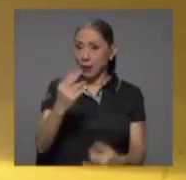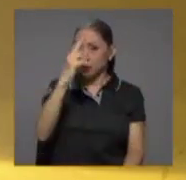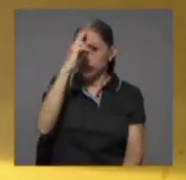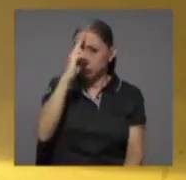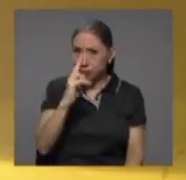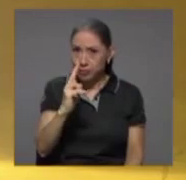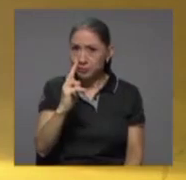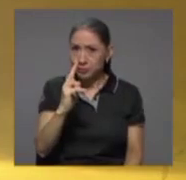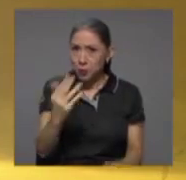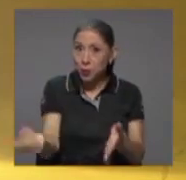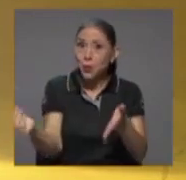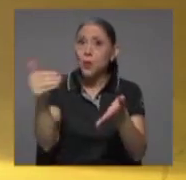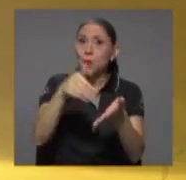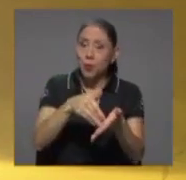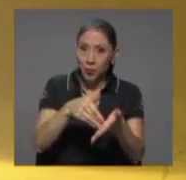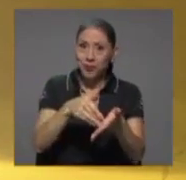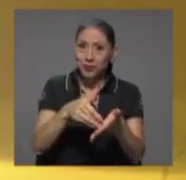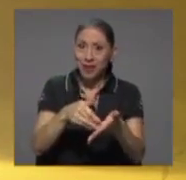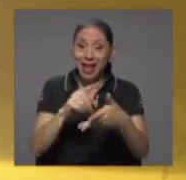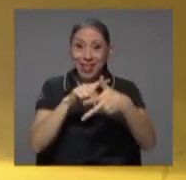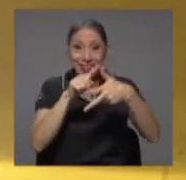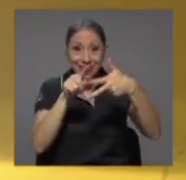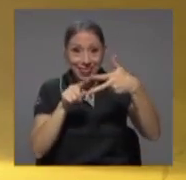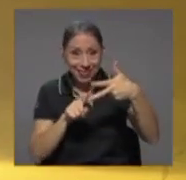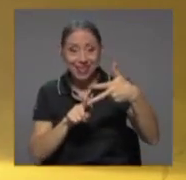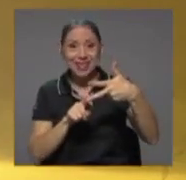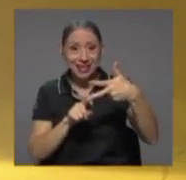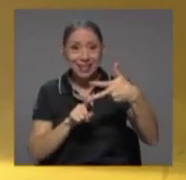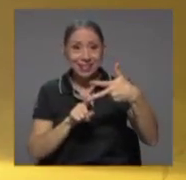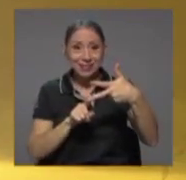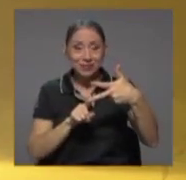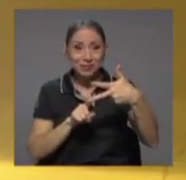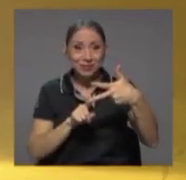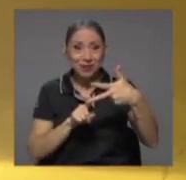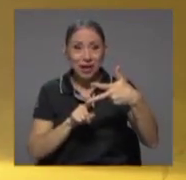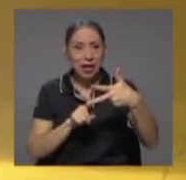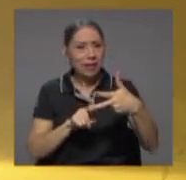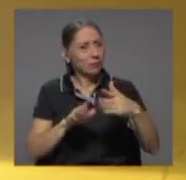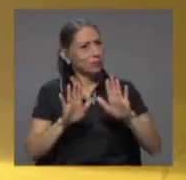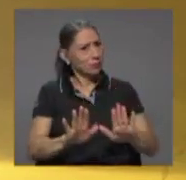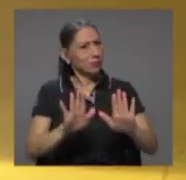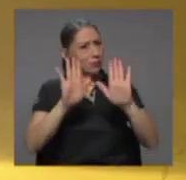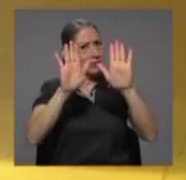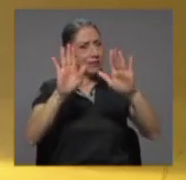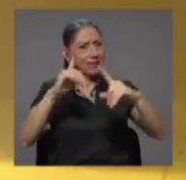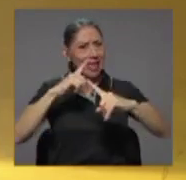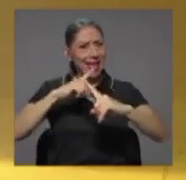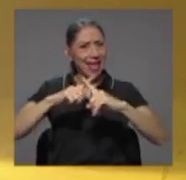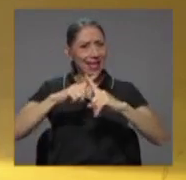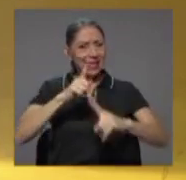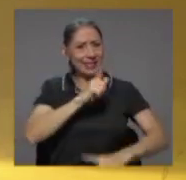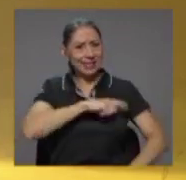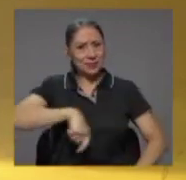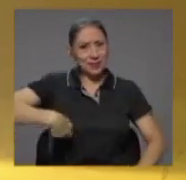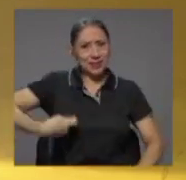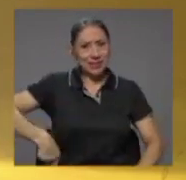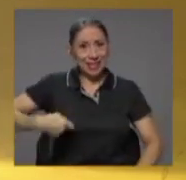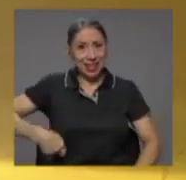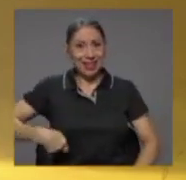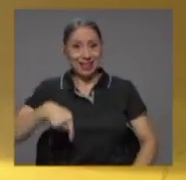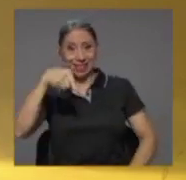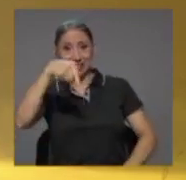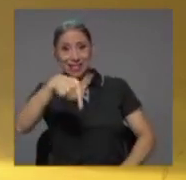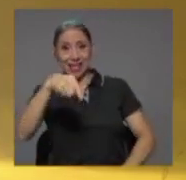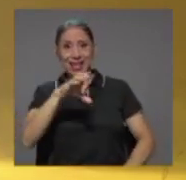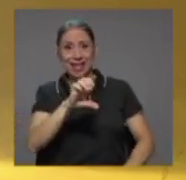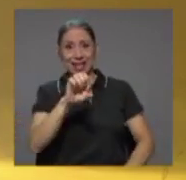una vez más, de tener tres y los tres expresidentes de la institución,